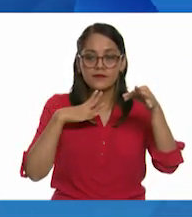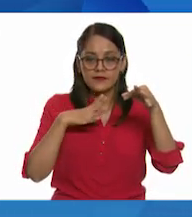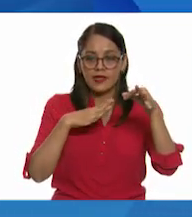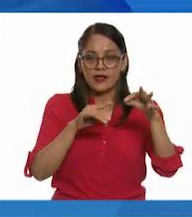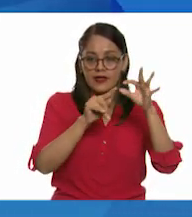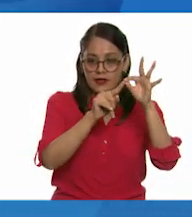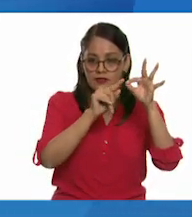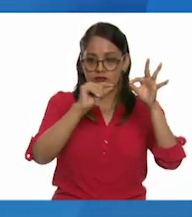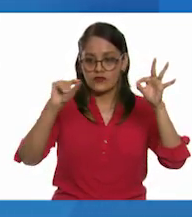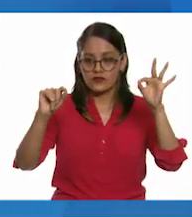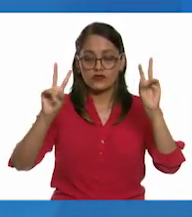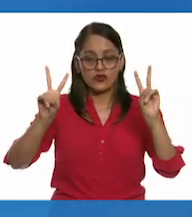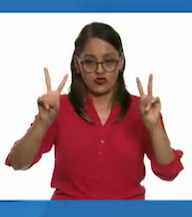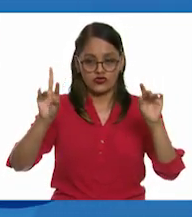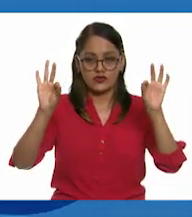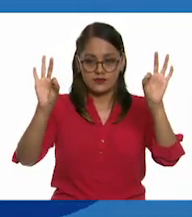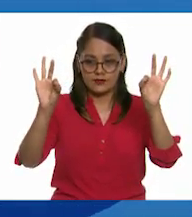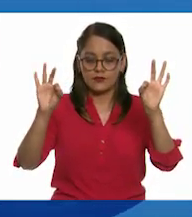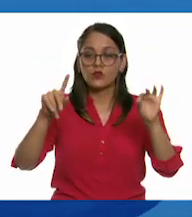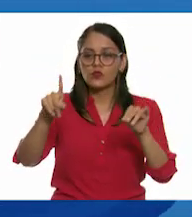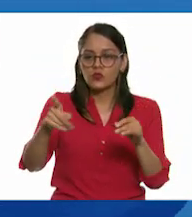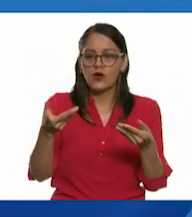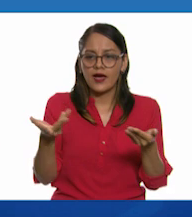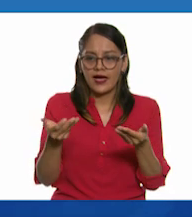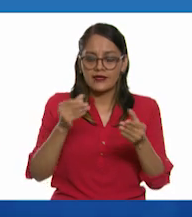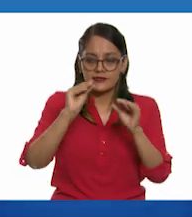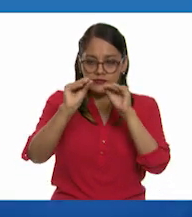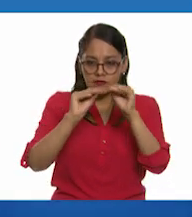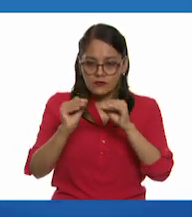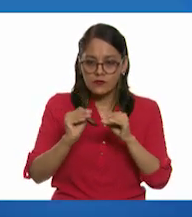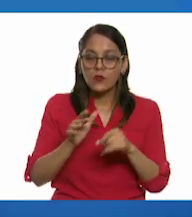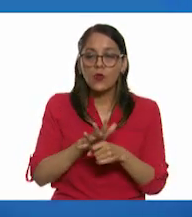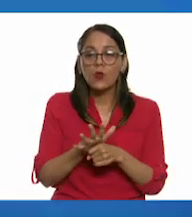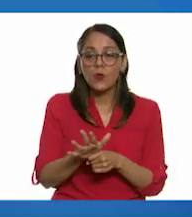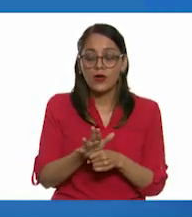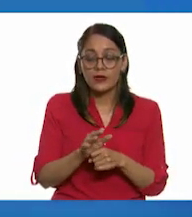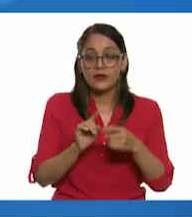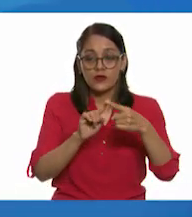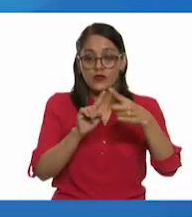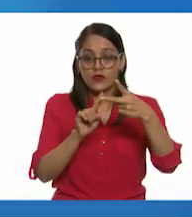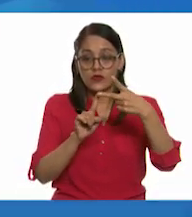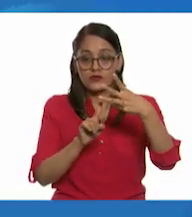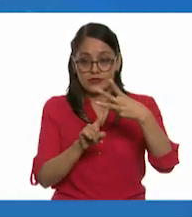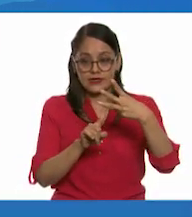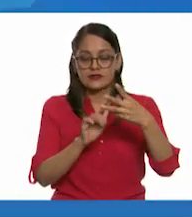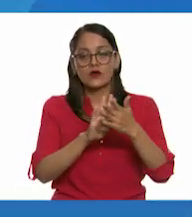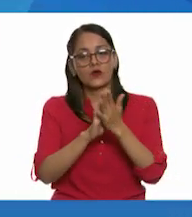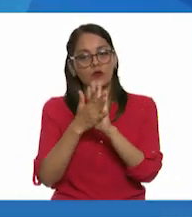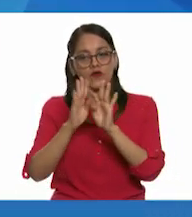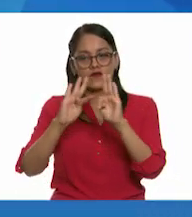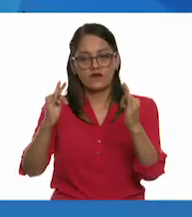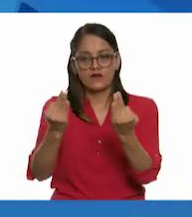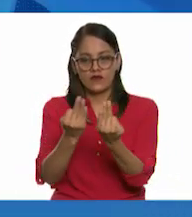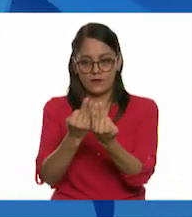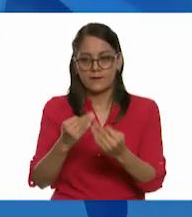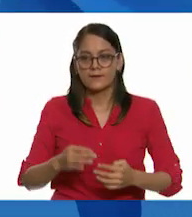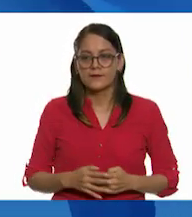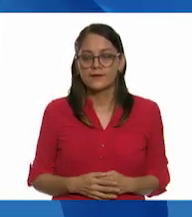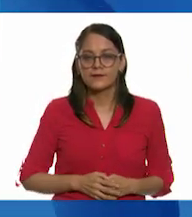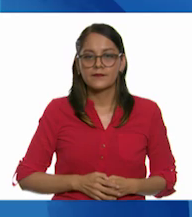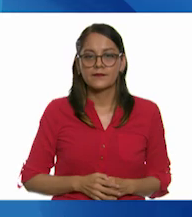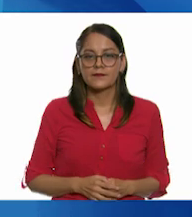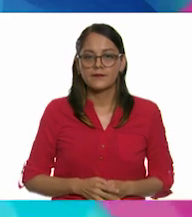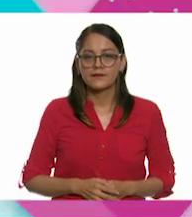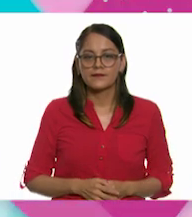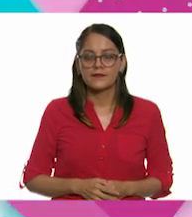segmentos de recta. Construyan con solo tres segmentos más una figura. Ajá. A